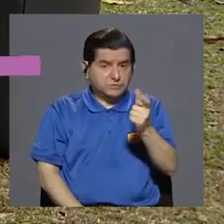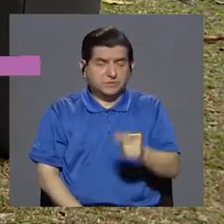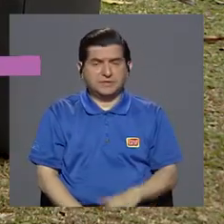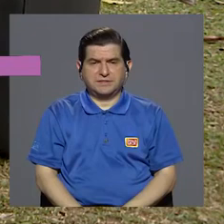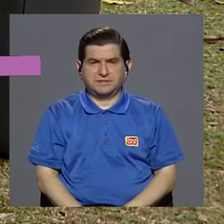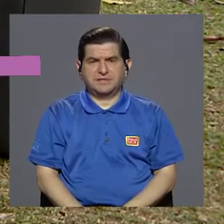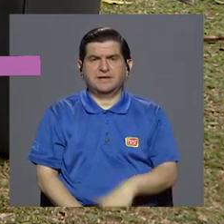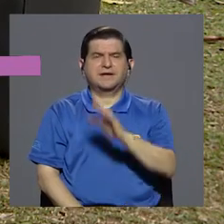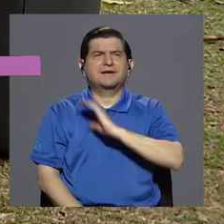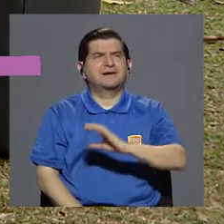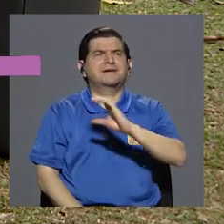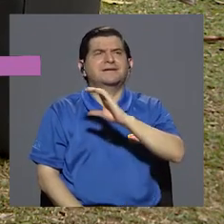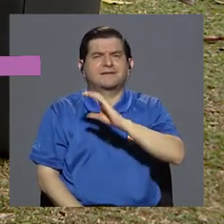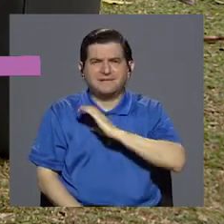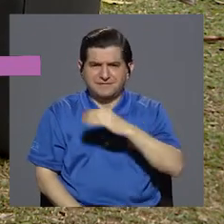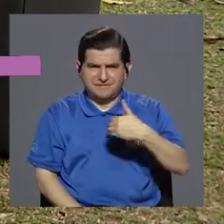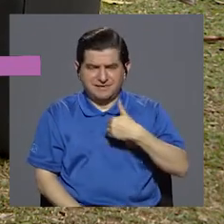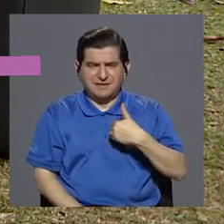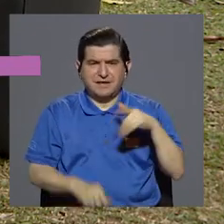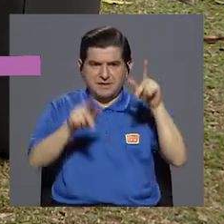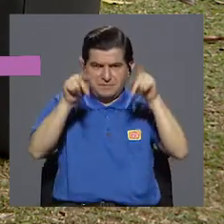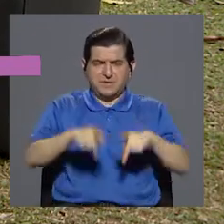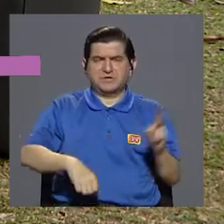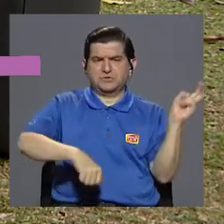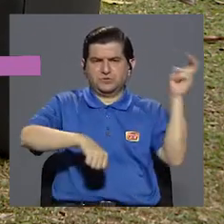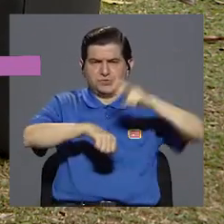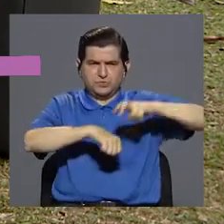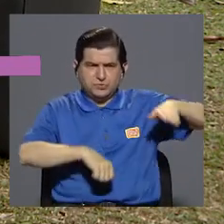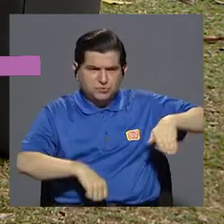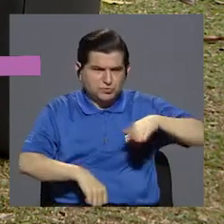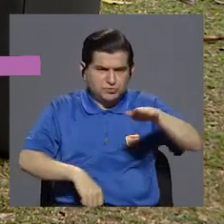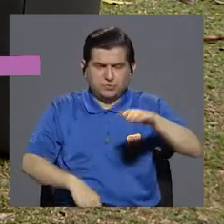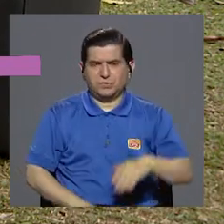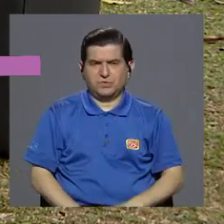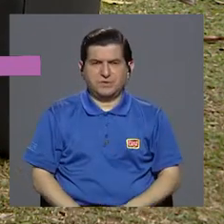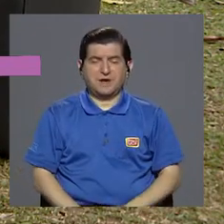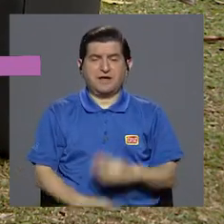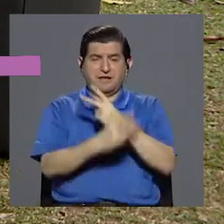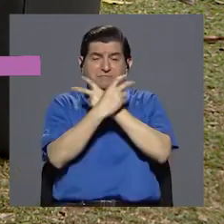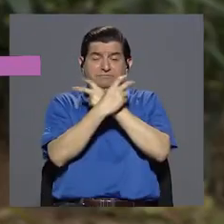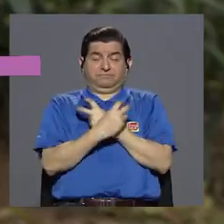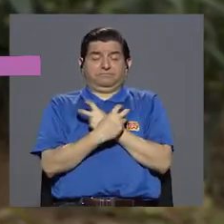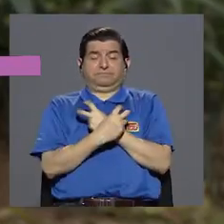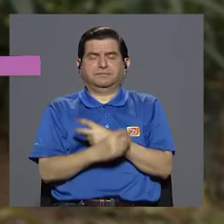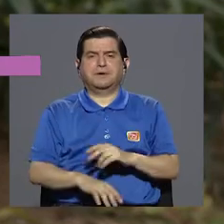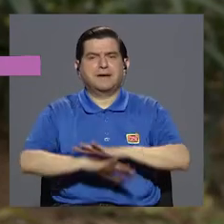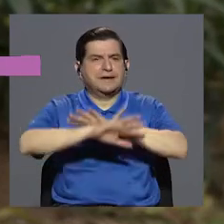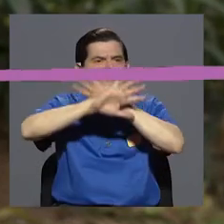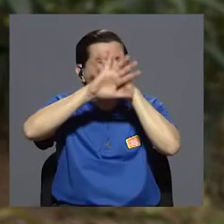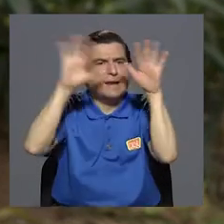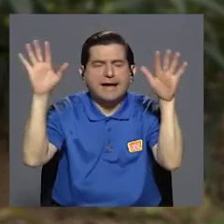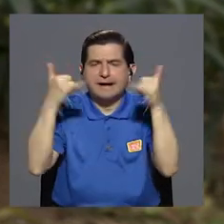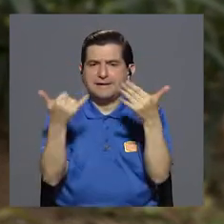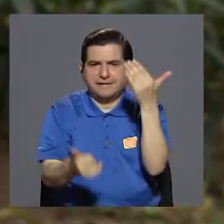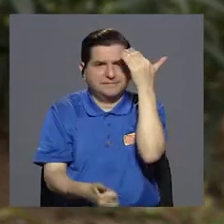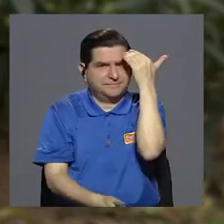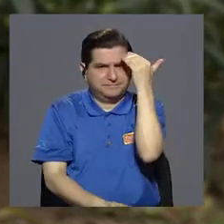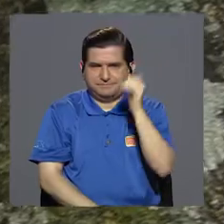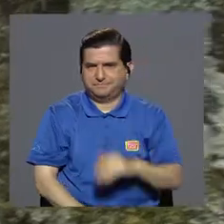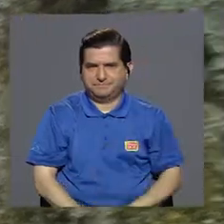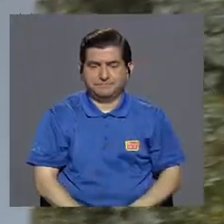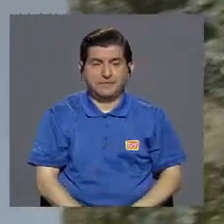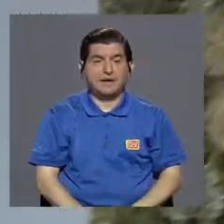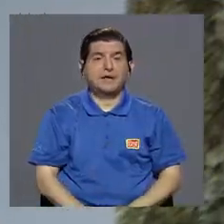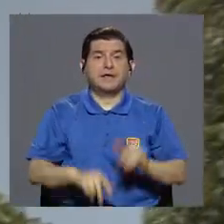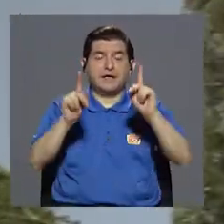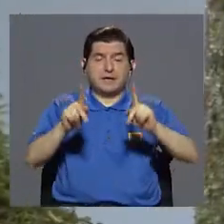las manifestaciones que tiene un paciente mordido por serpiente que ha recibido veneno son muy claras y muy bien definidas. Y